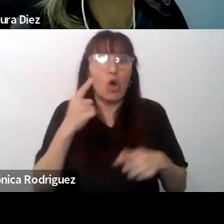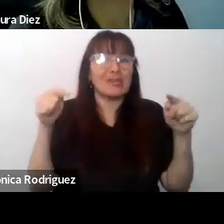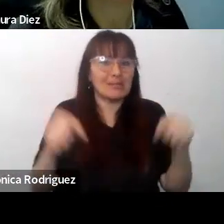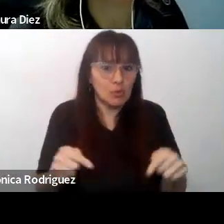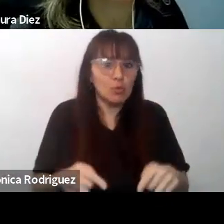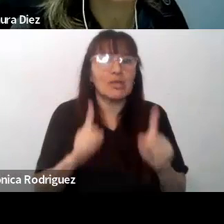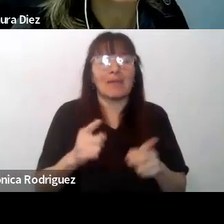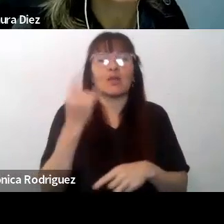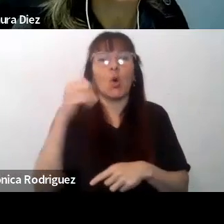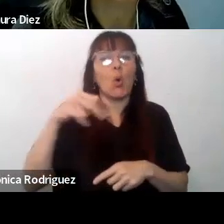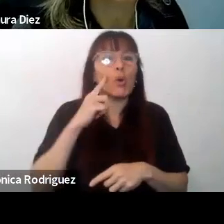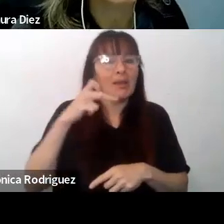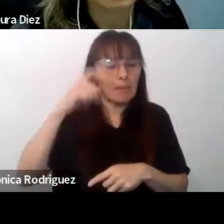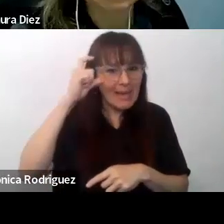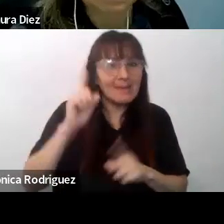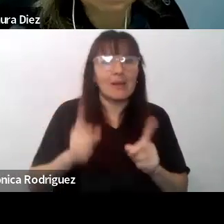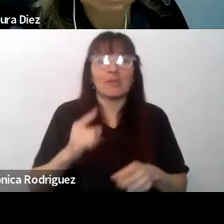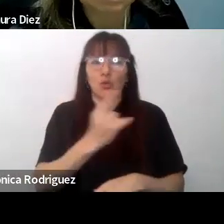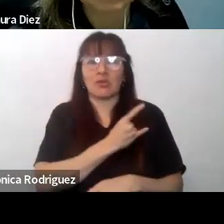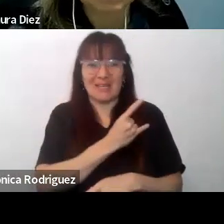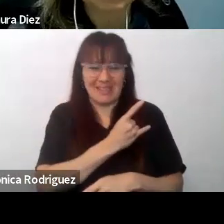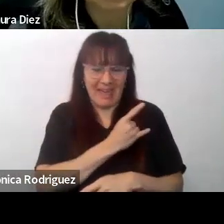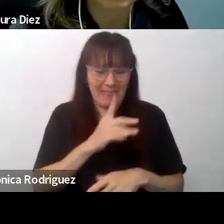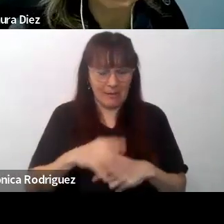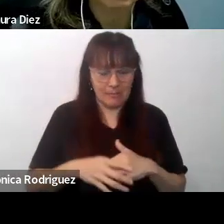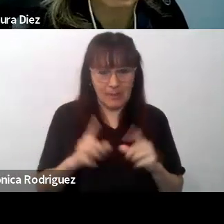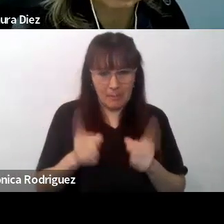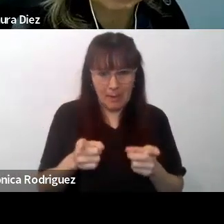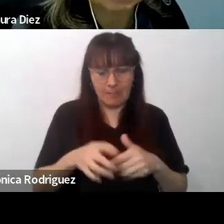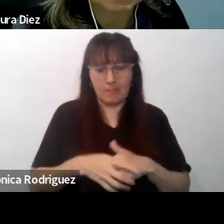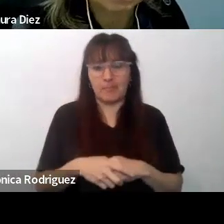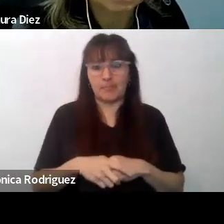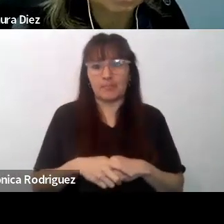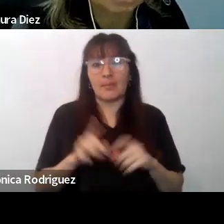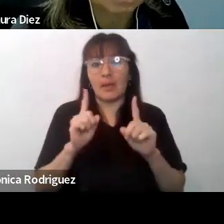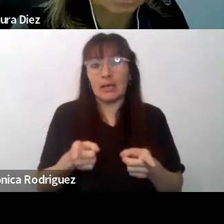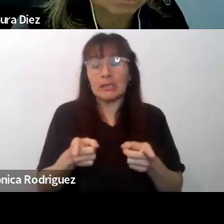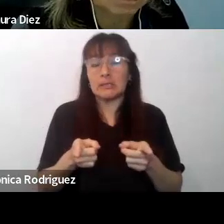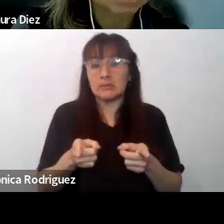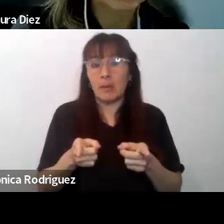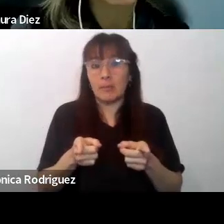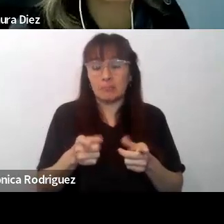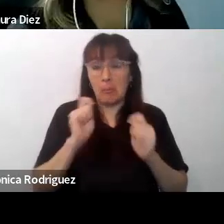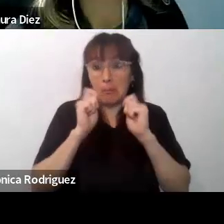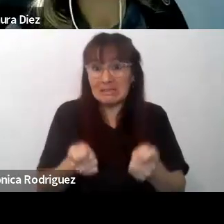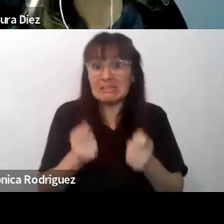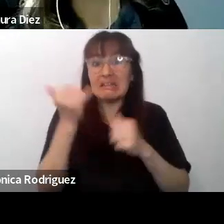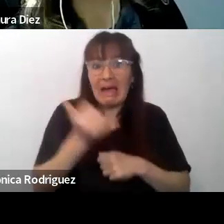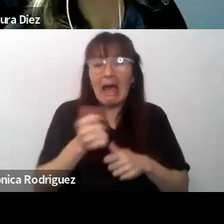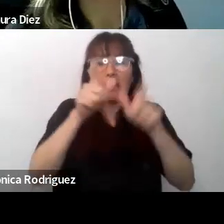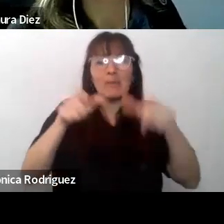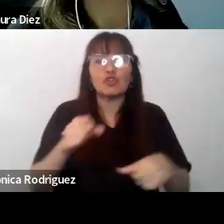y la Universidad de Reims. También hemos recibido visitas de expertos